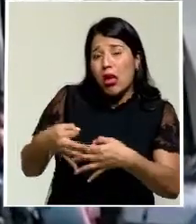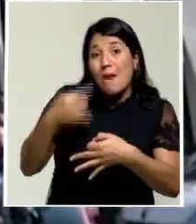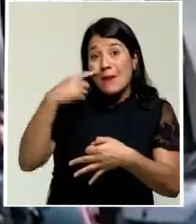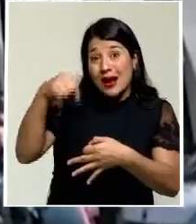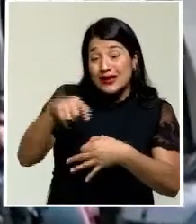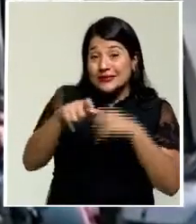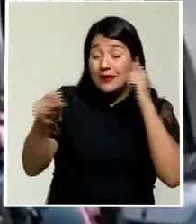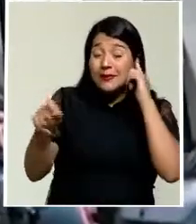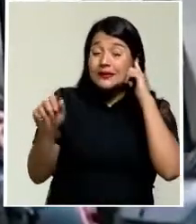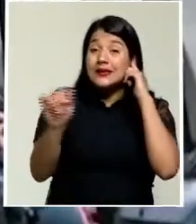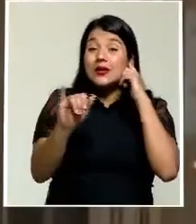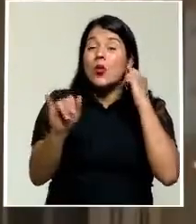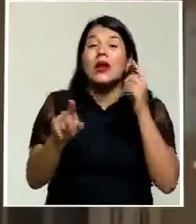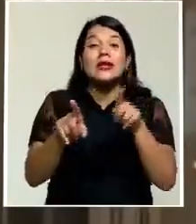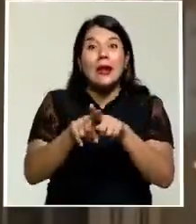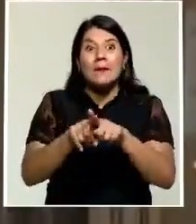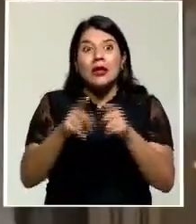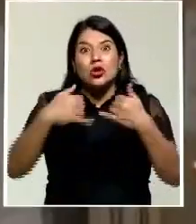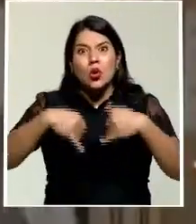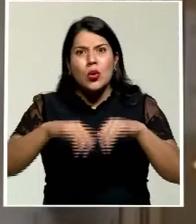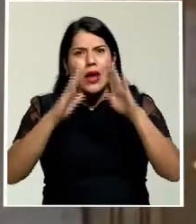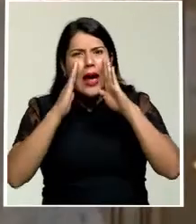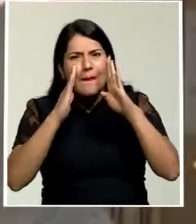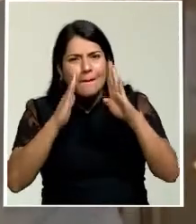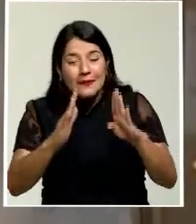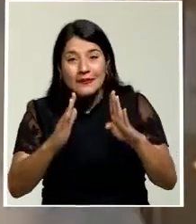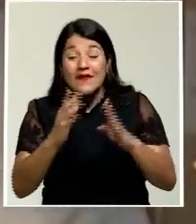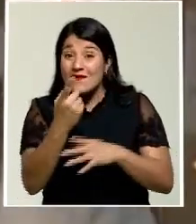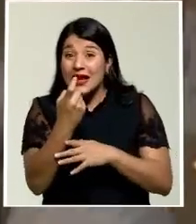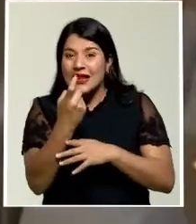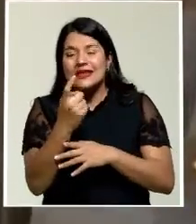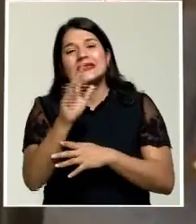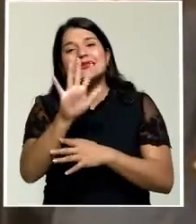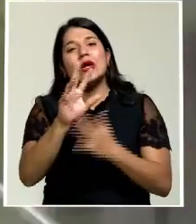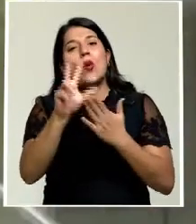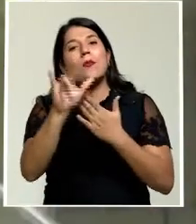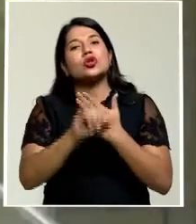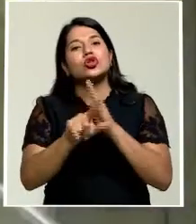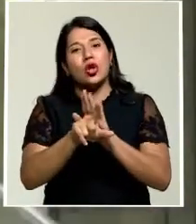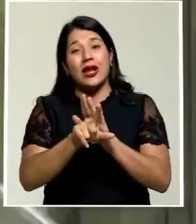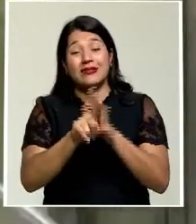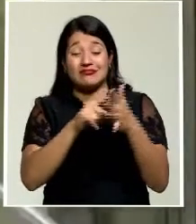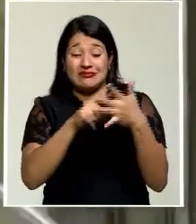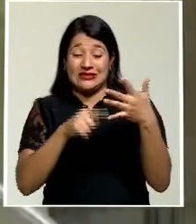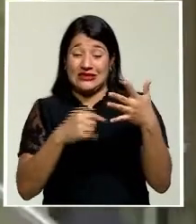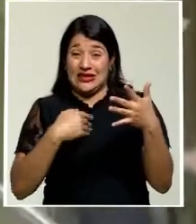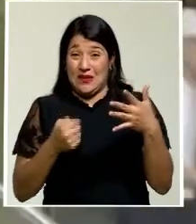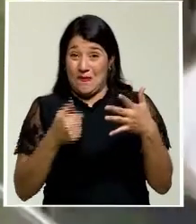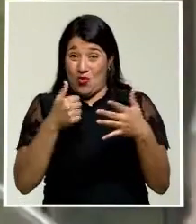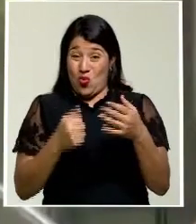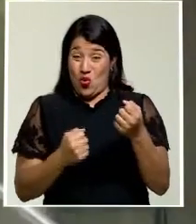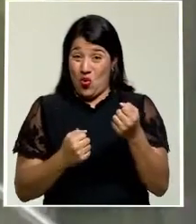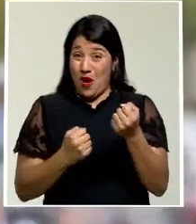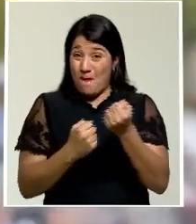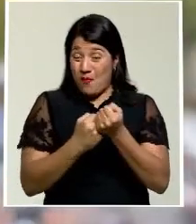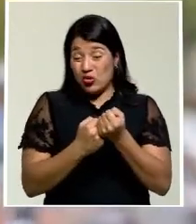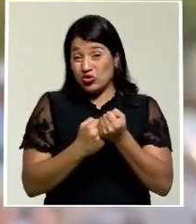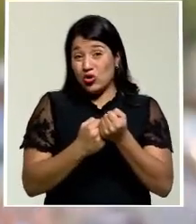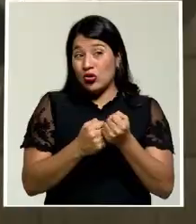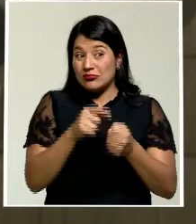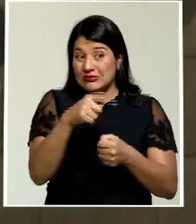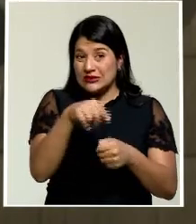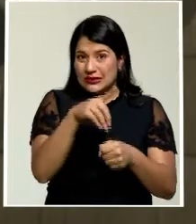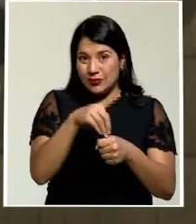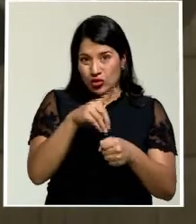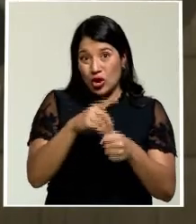mes. Asimismo, están pendientes al menos cinco proyectos de ley que cuentan con muy poco apoyo de los legisladores y que están en comisiones.